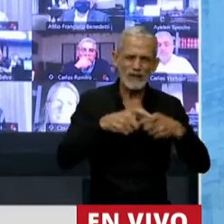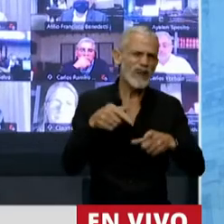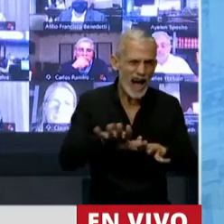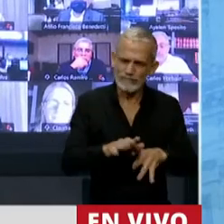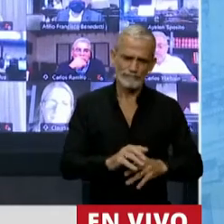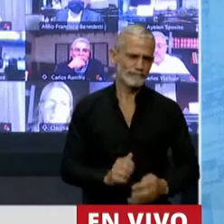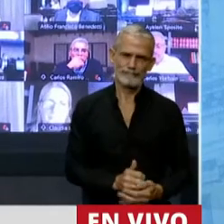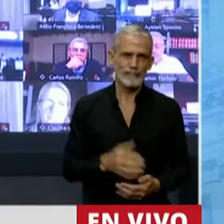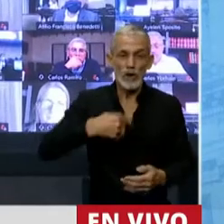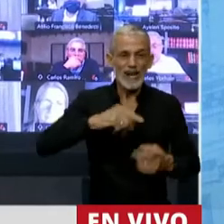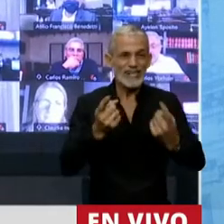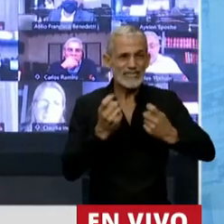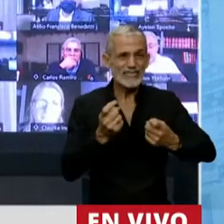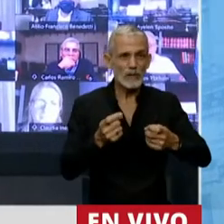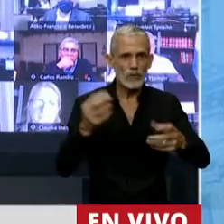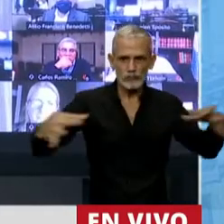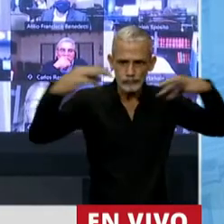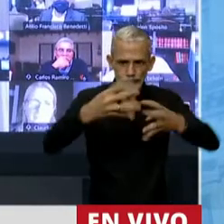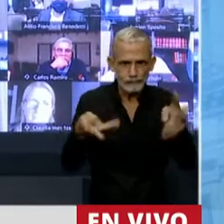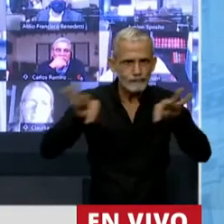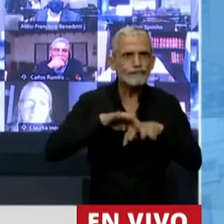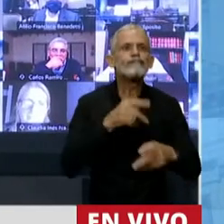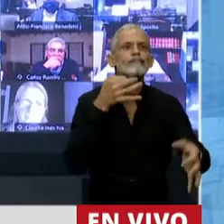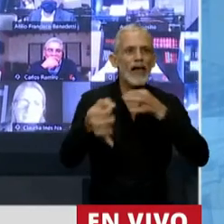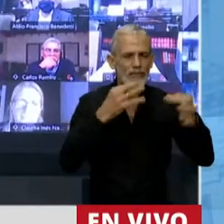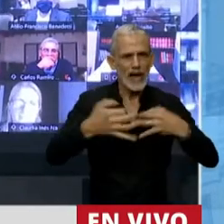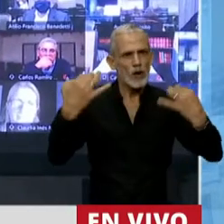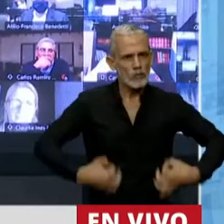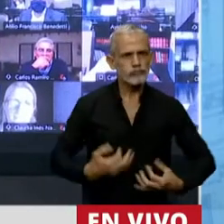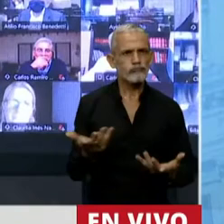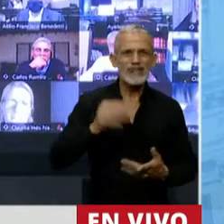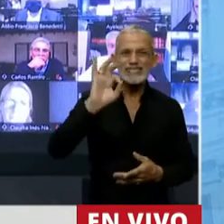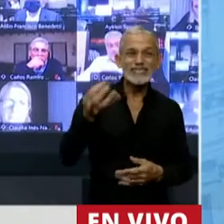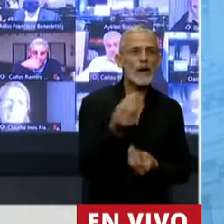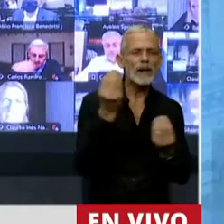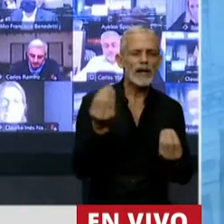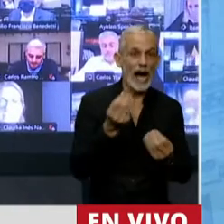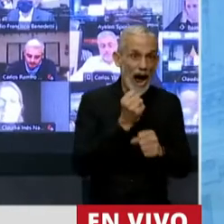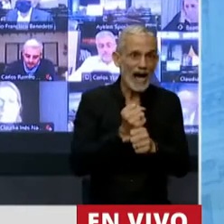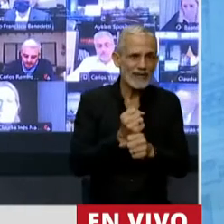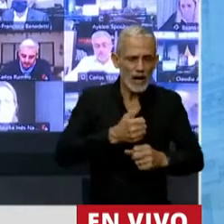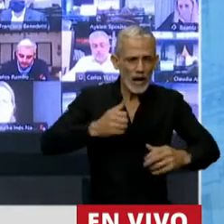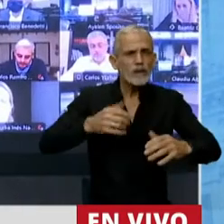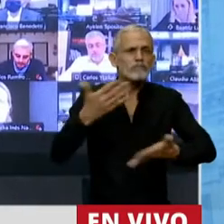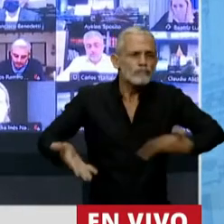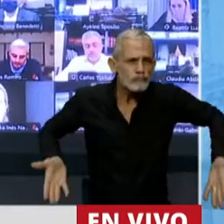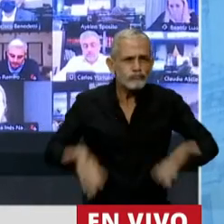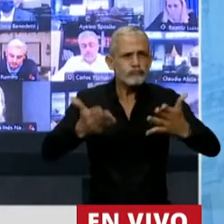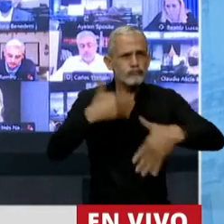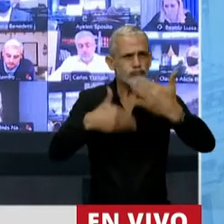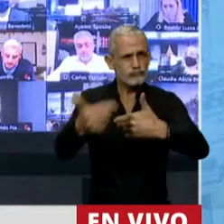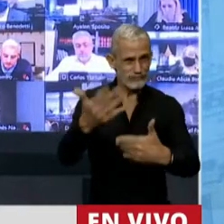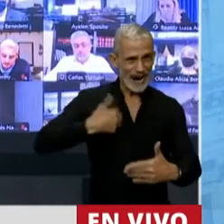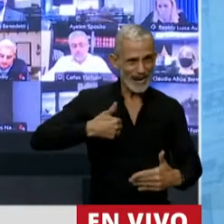Lo que necesitamos la Argentina es saber que hasta que podamos crecer, hasta que